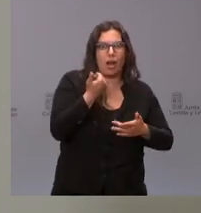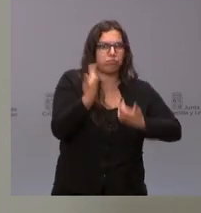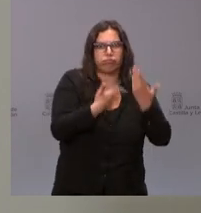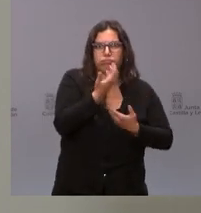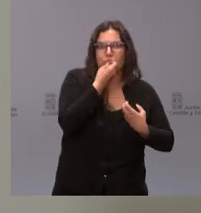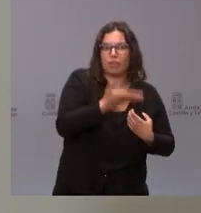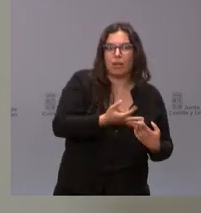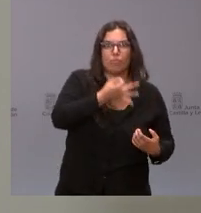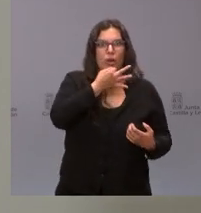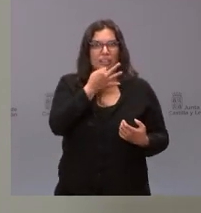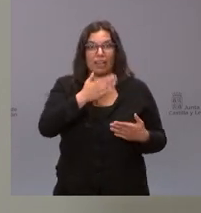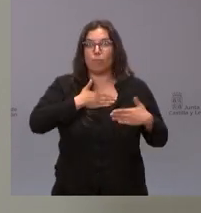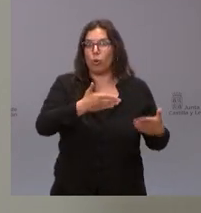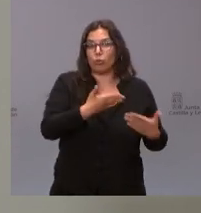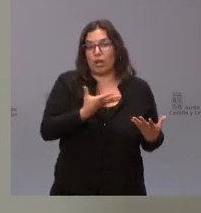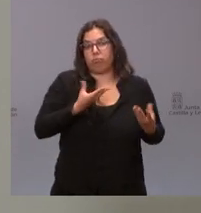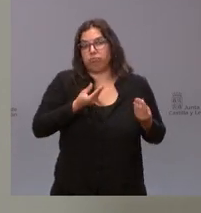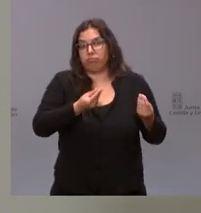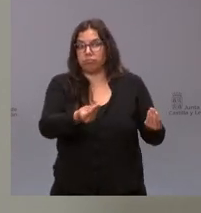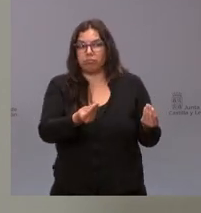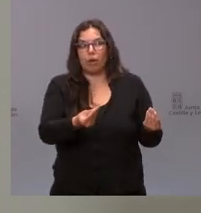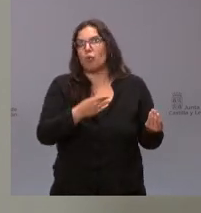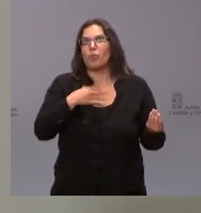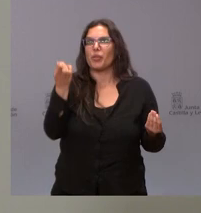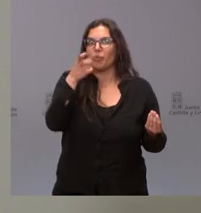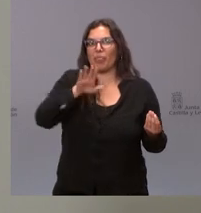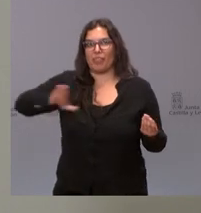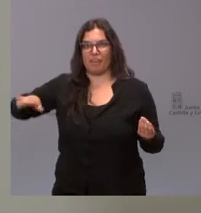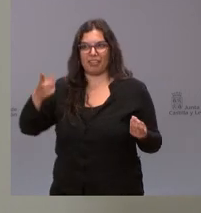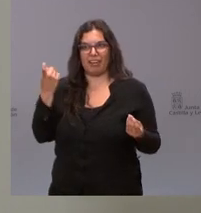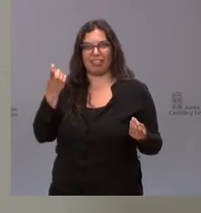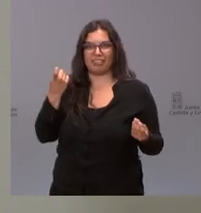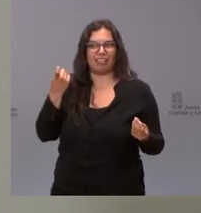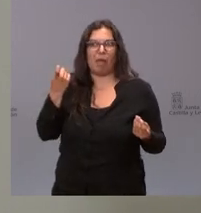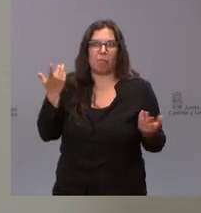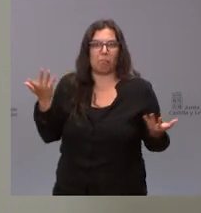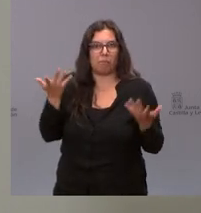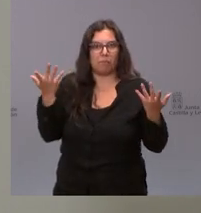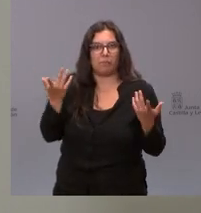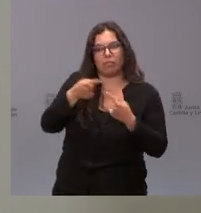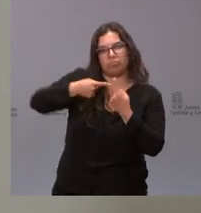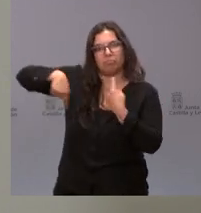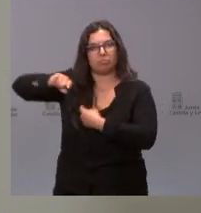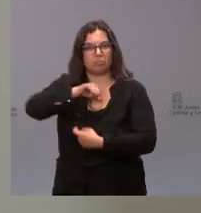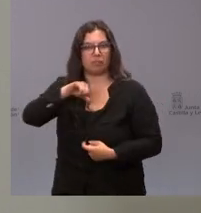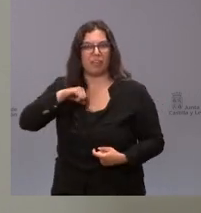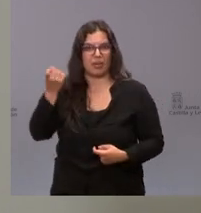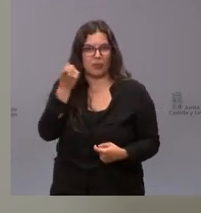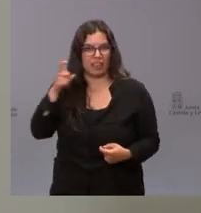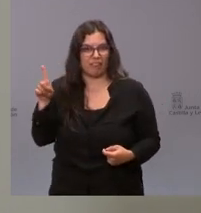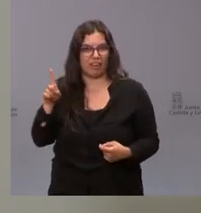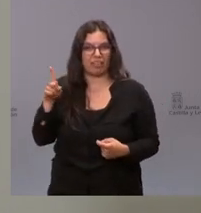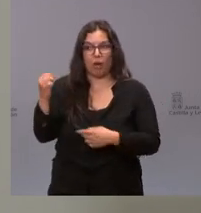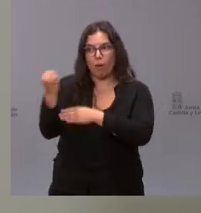amplia en la apertura de tarde pues lógicamente la necesidad de tener que abordar este apoyo y este